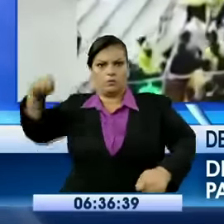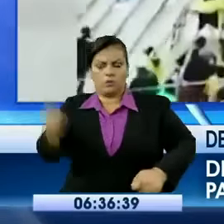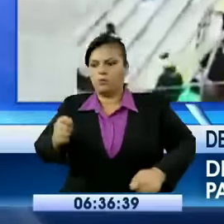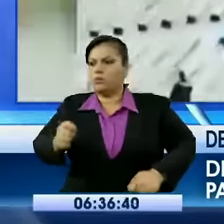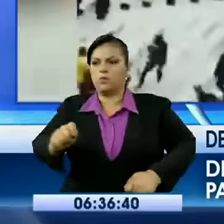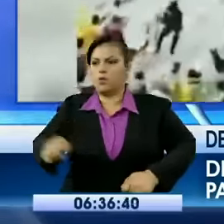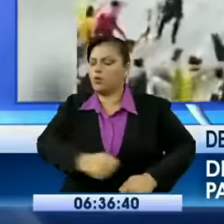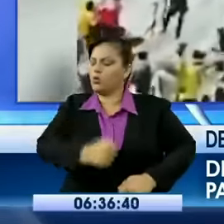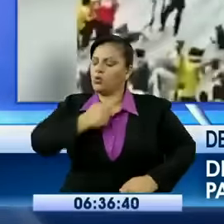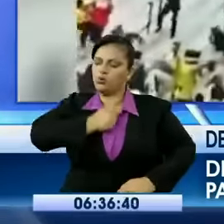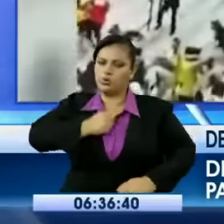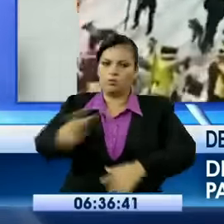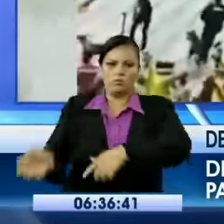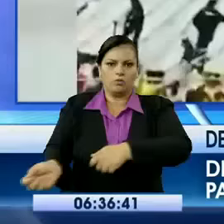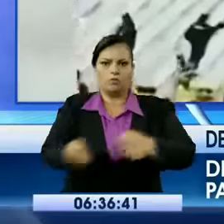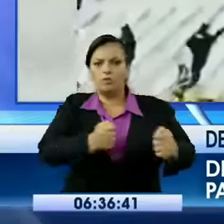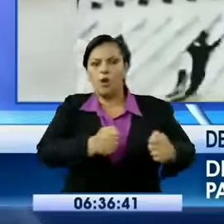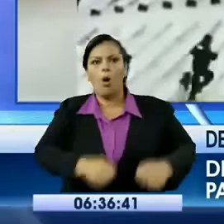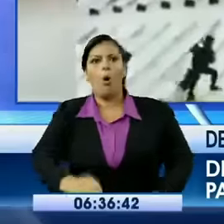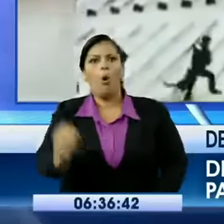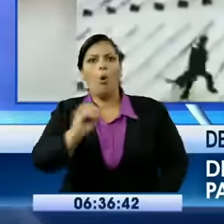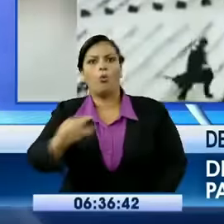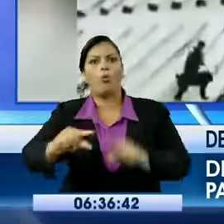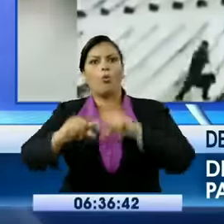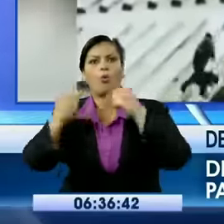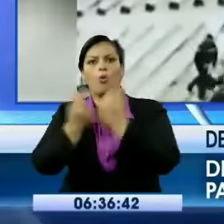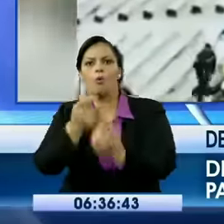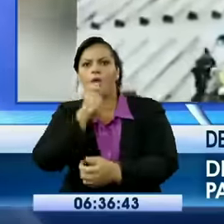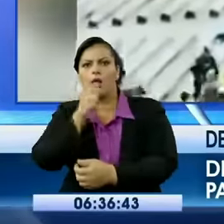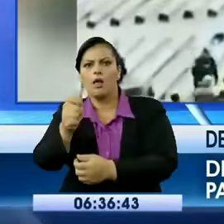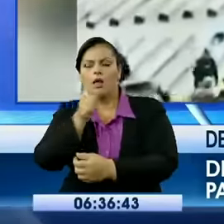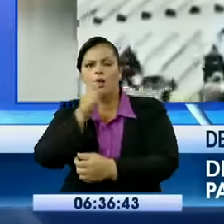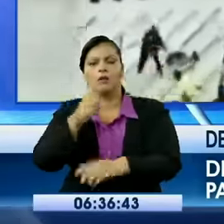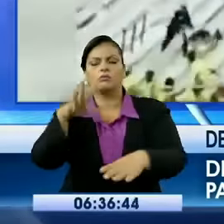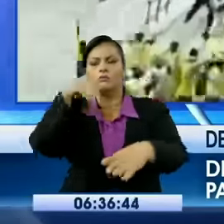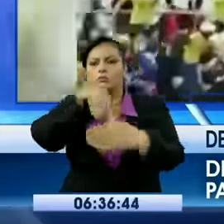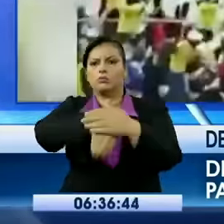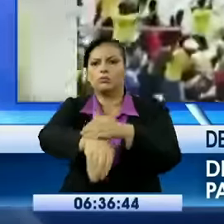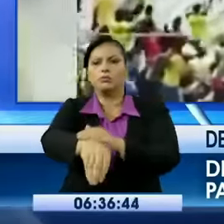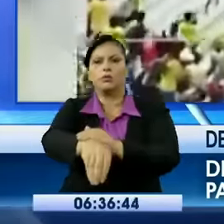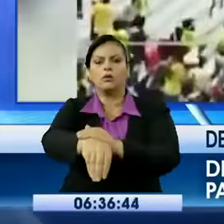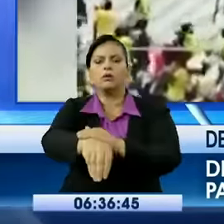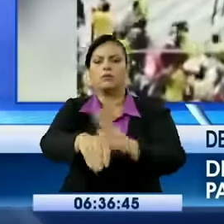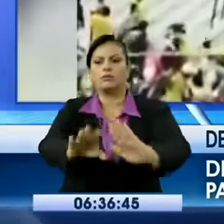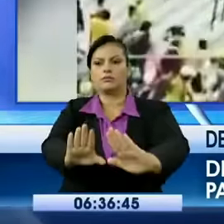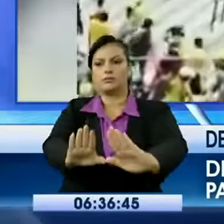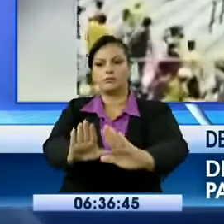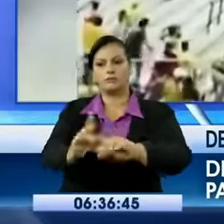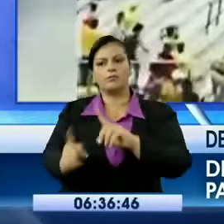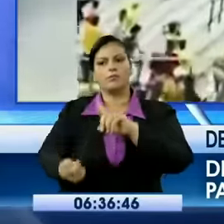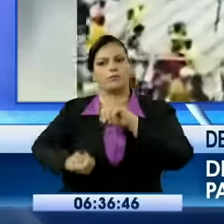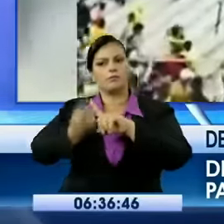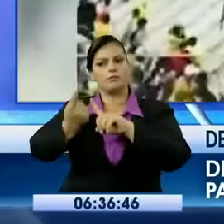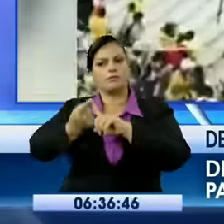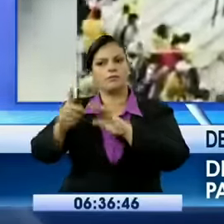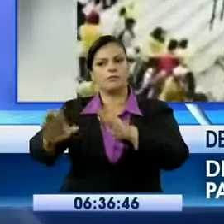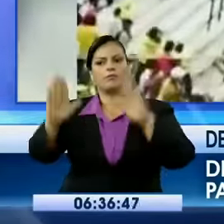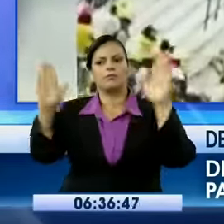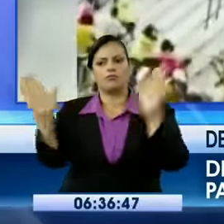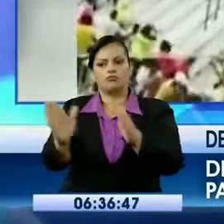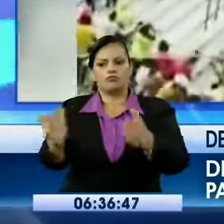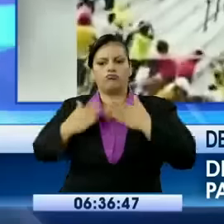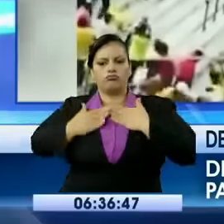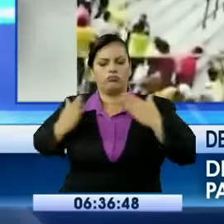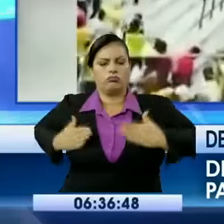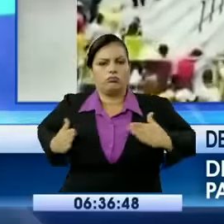llevar su agüita, su botellita de agua porque tiene que narrar el partido, me refiero a los agentes de radio, tiene que estar cuatro o cinco